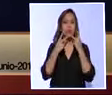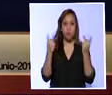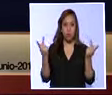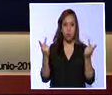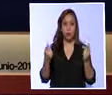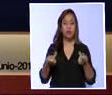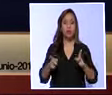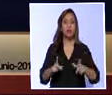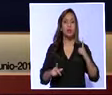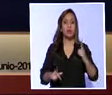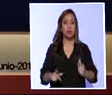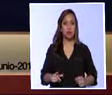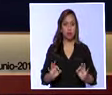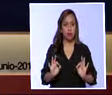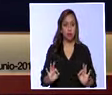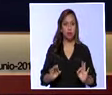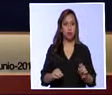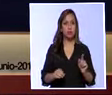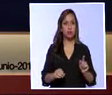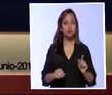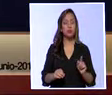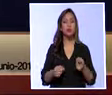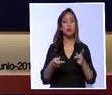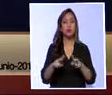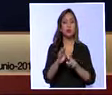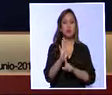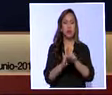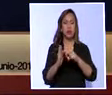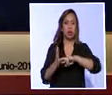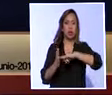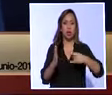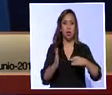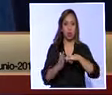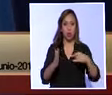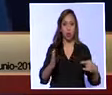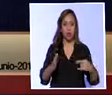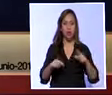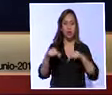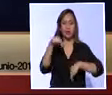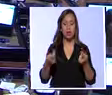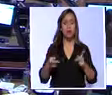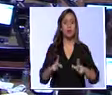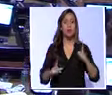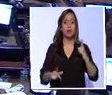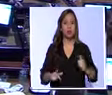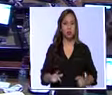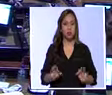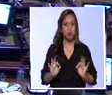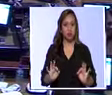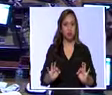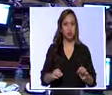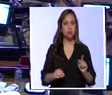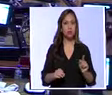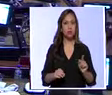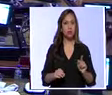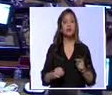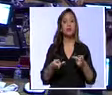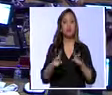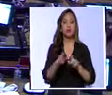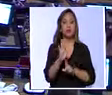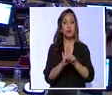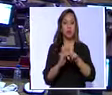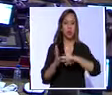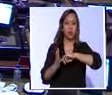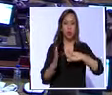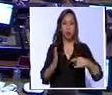medicina y lógicamente también el desarrollo tecnológico científico en variados aspectos. De inmediato empezó el debate con la